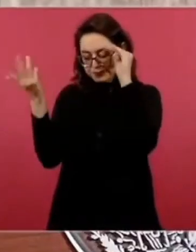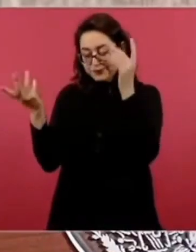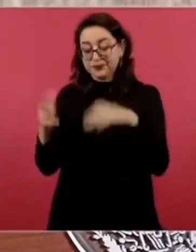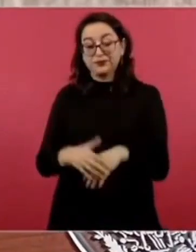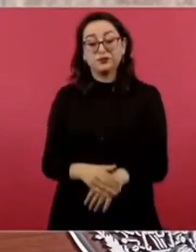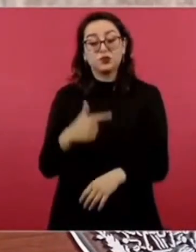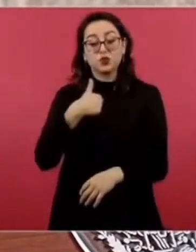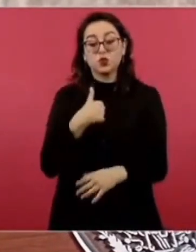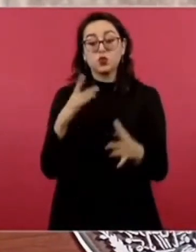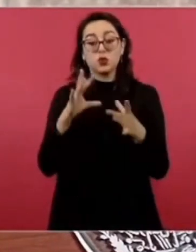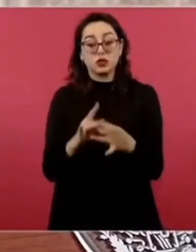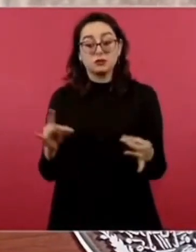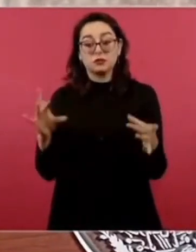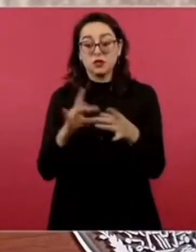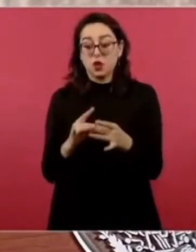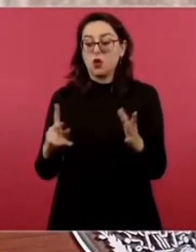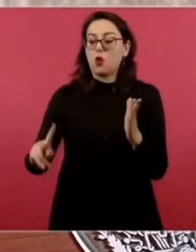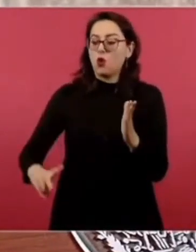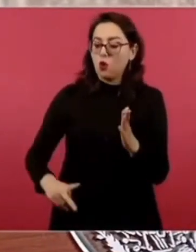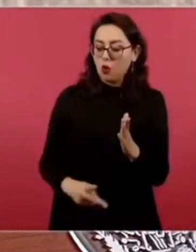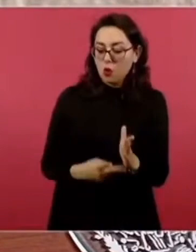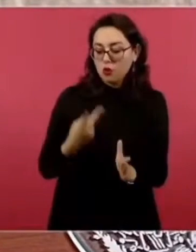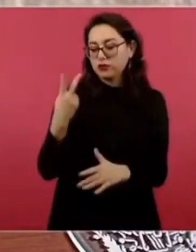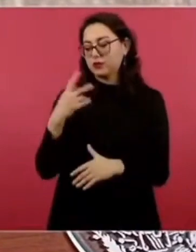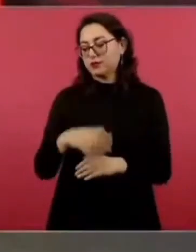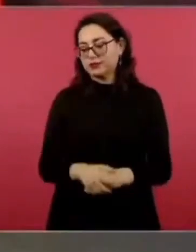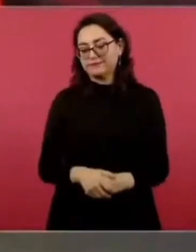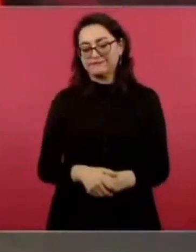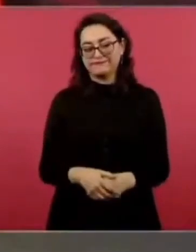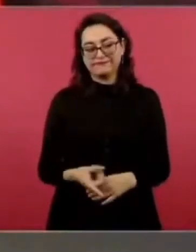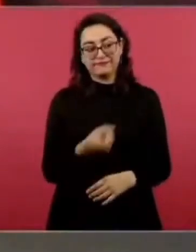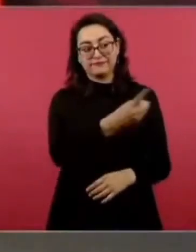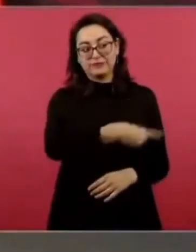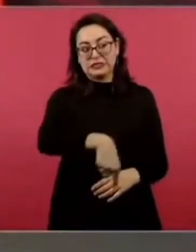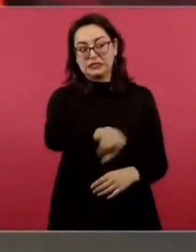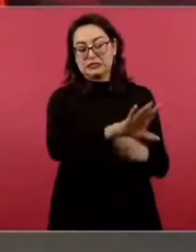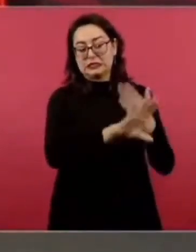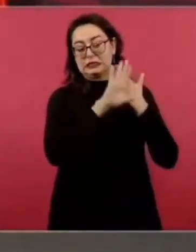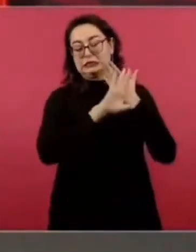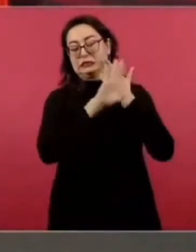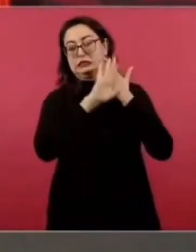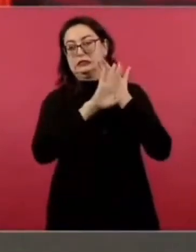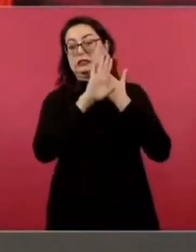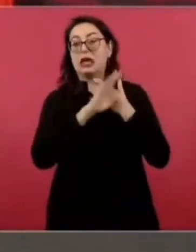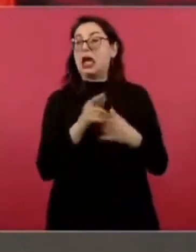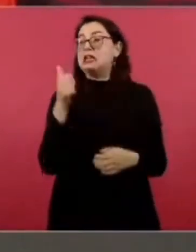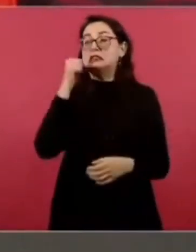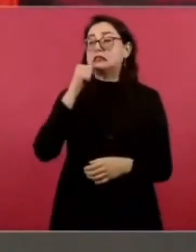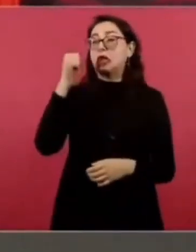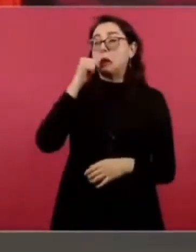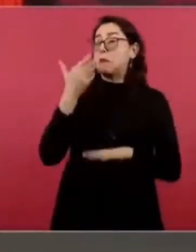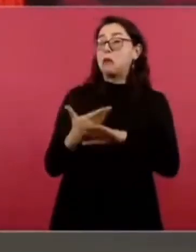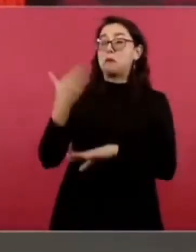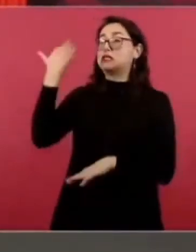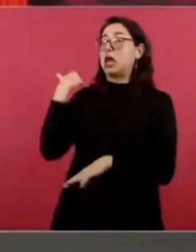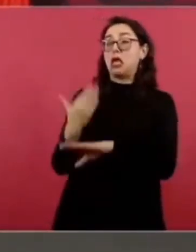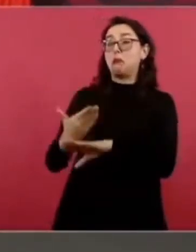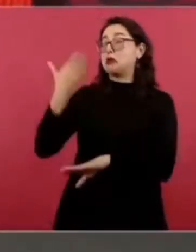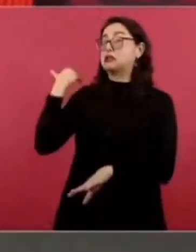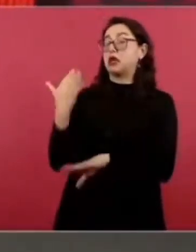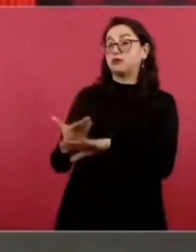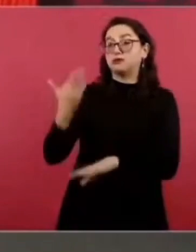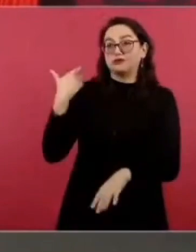que se hable del pasado, pero ese conflicto tiene como antecedente